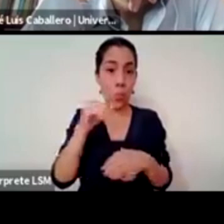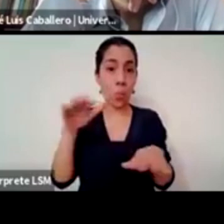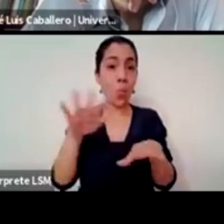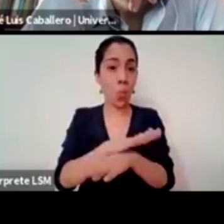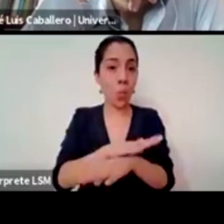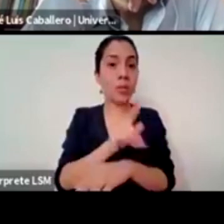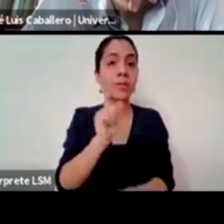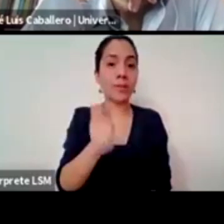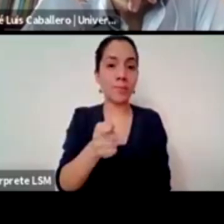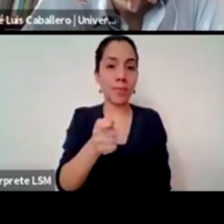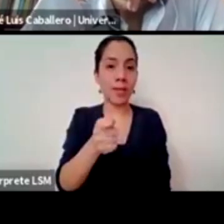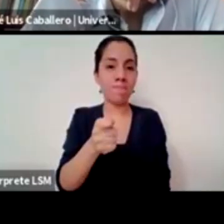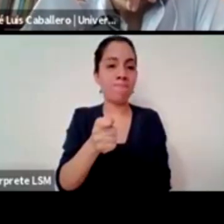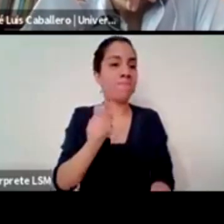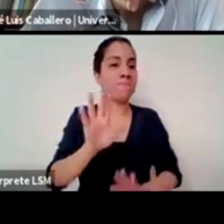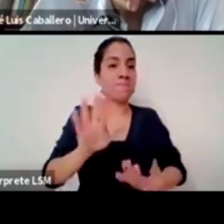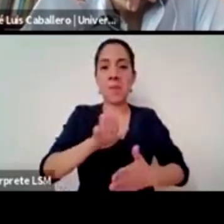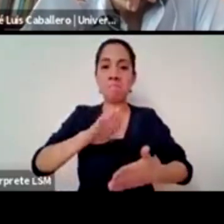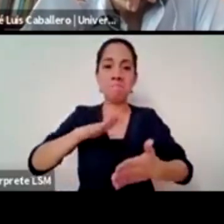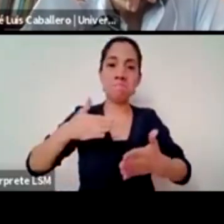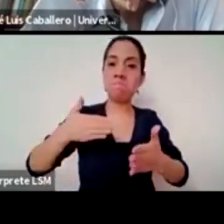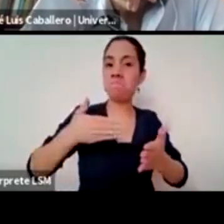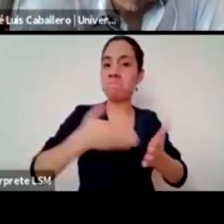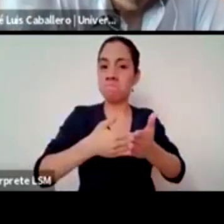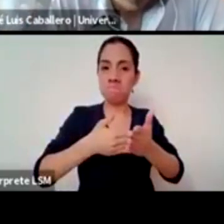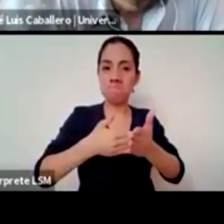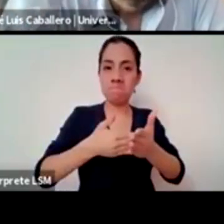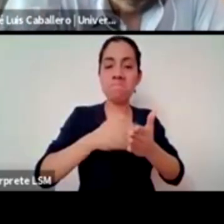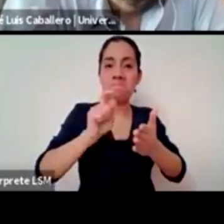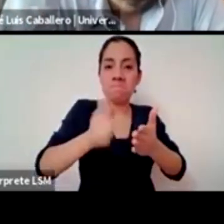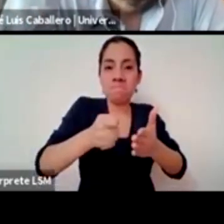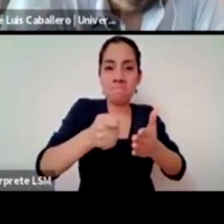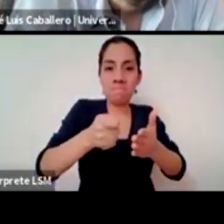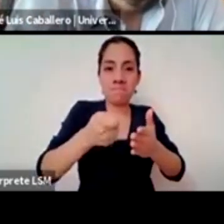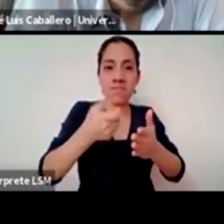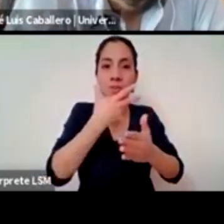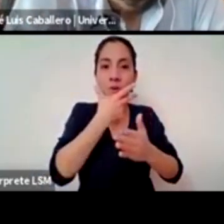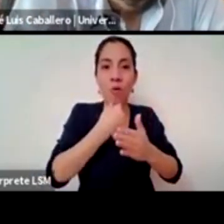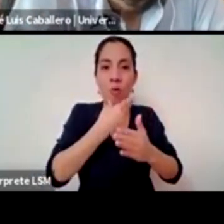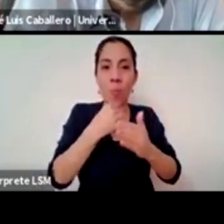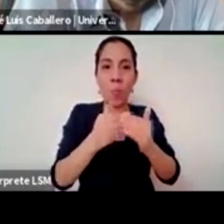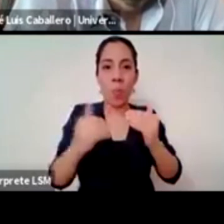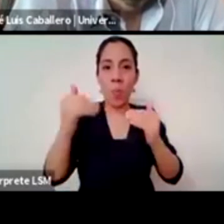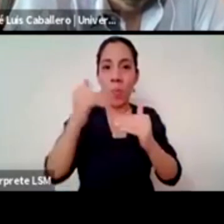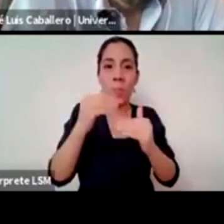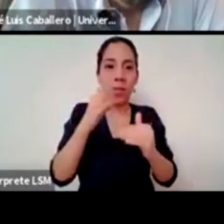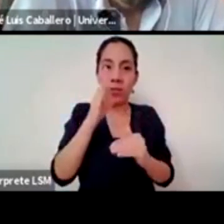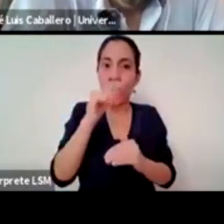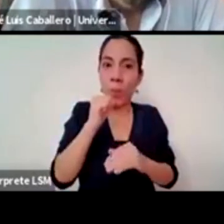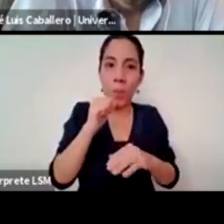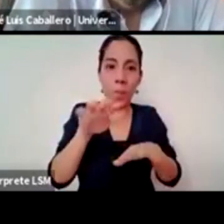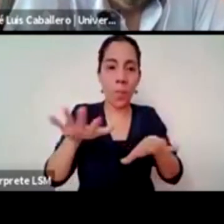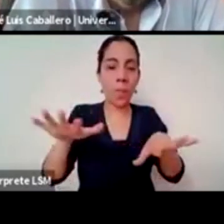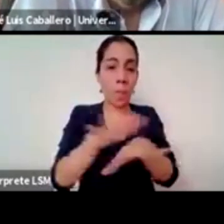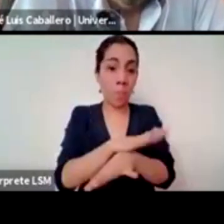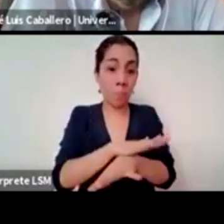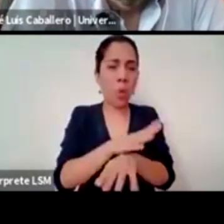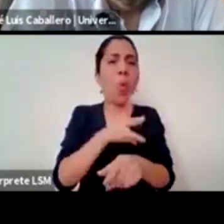bloqueados y encerrados en un patriarcado que no se puede superar alternativa